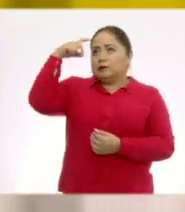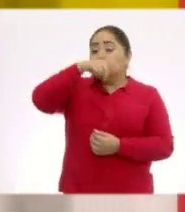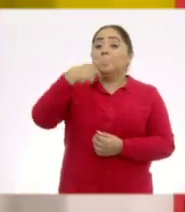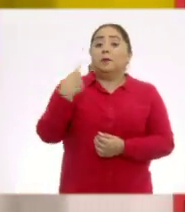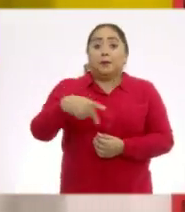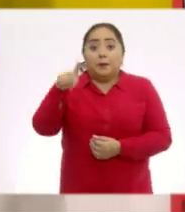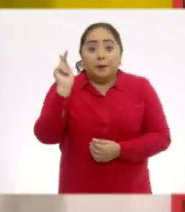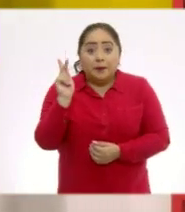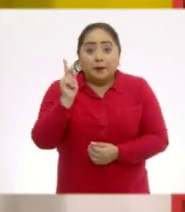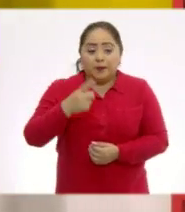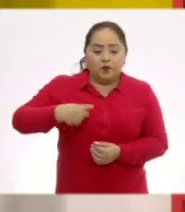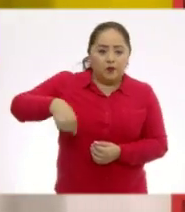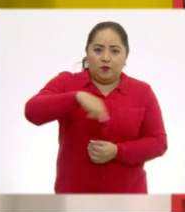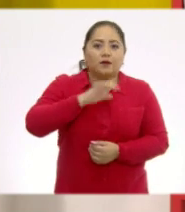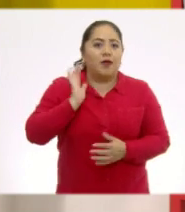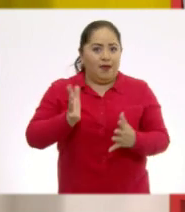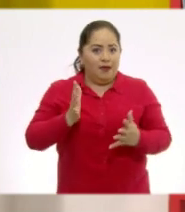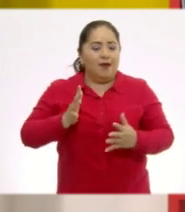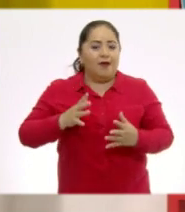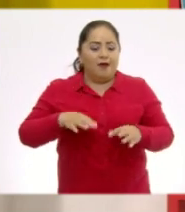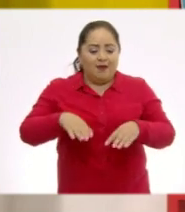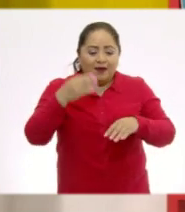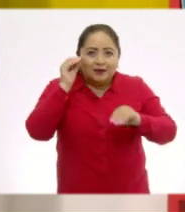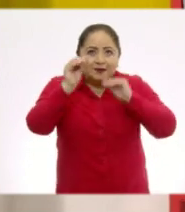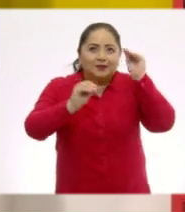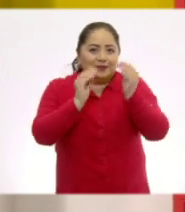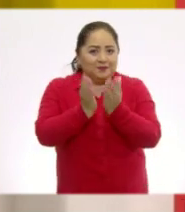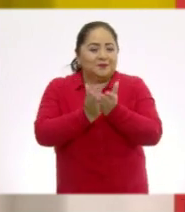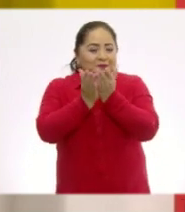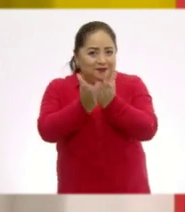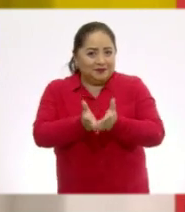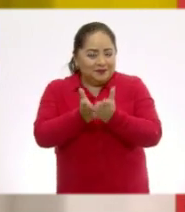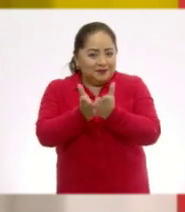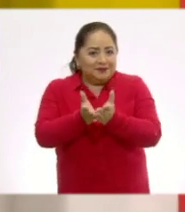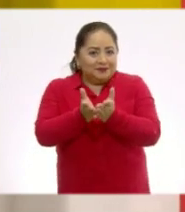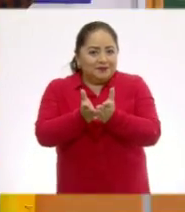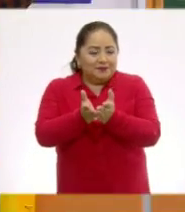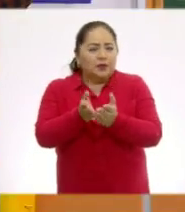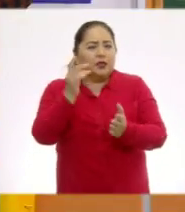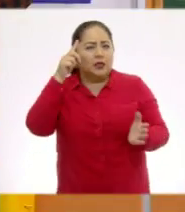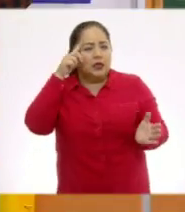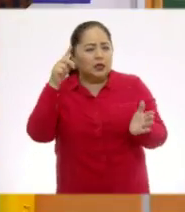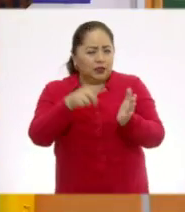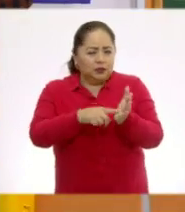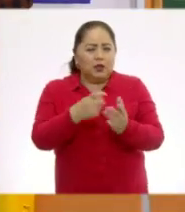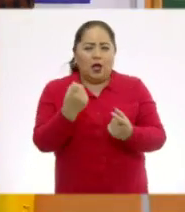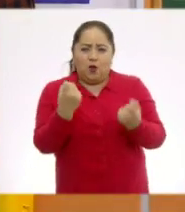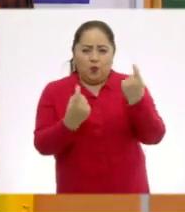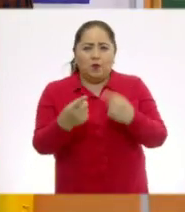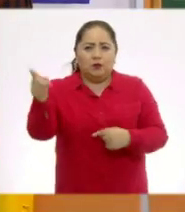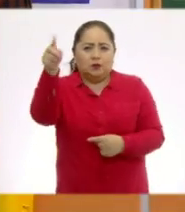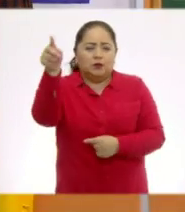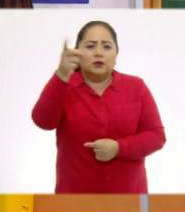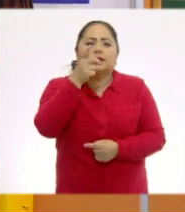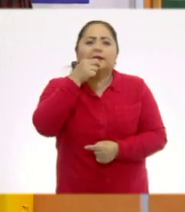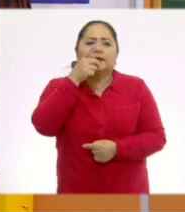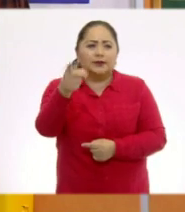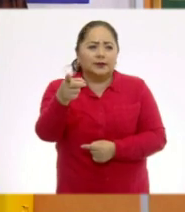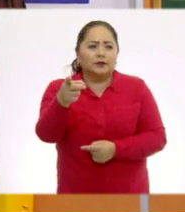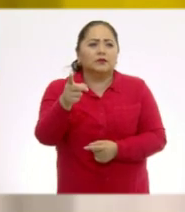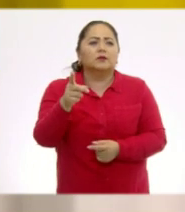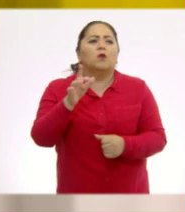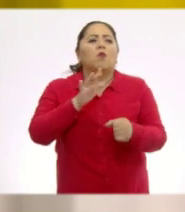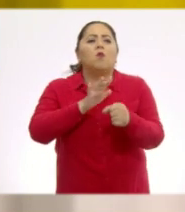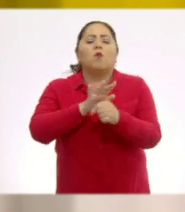nosotros ya trabajamos con este barquito y creo que algunos nos están diciendo que...